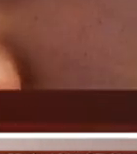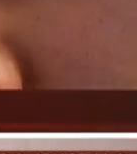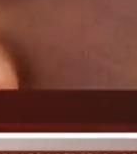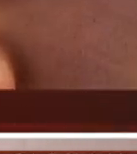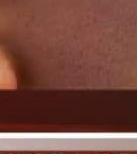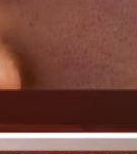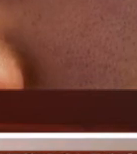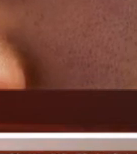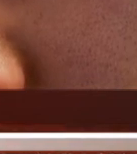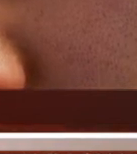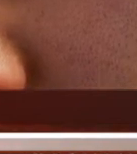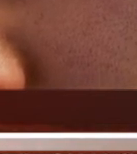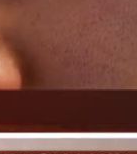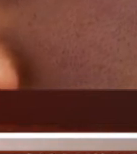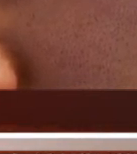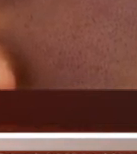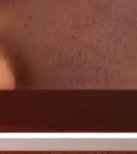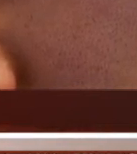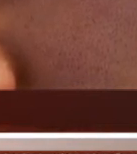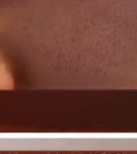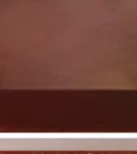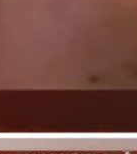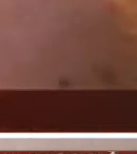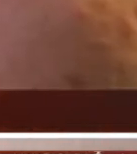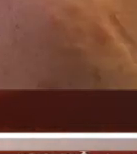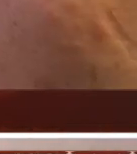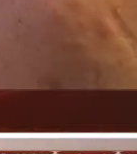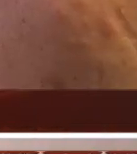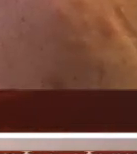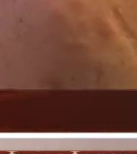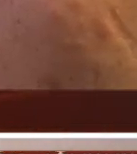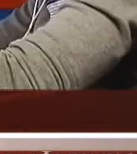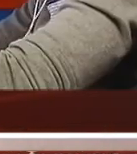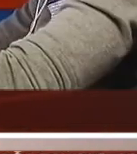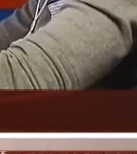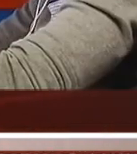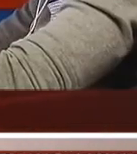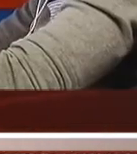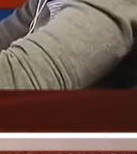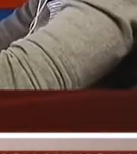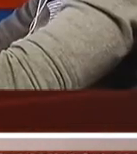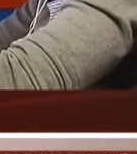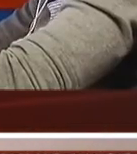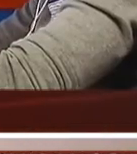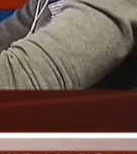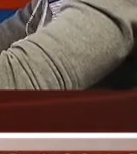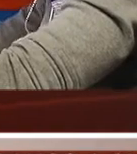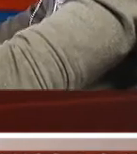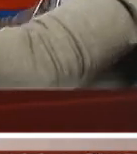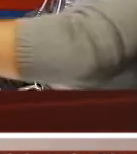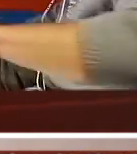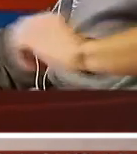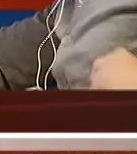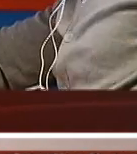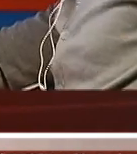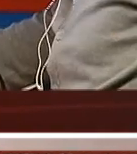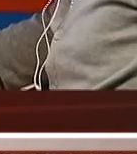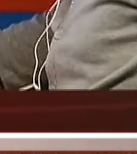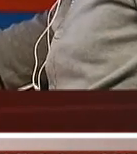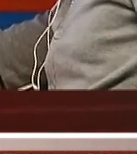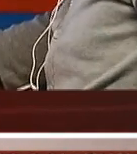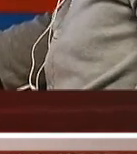esta información es de gran utilidad si la podemos transformar en conocimiento es decir si con ella podemos tomar